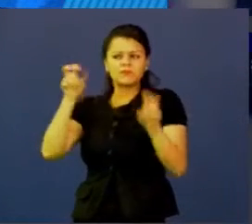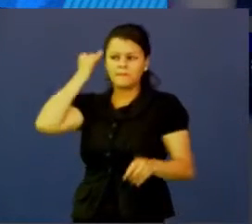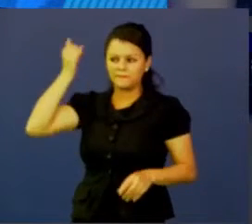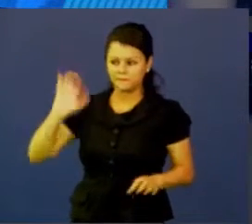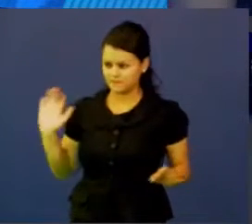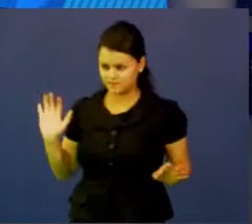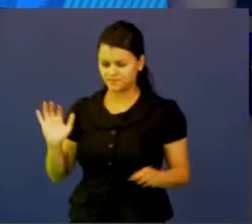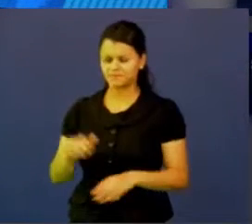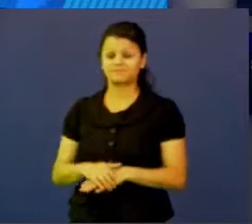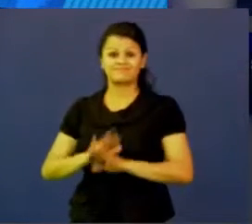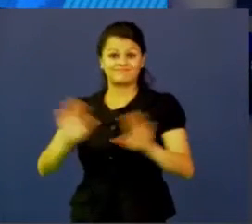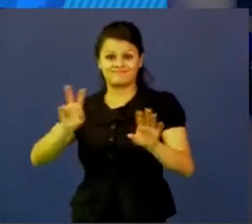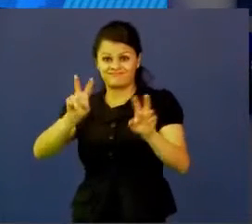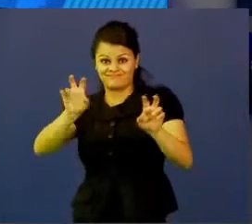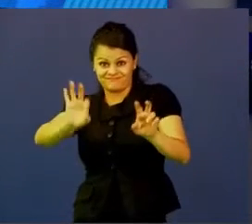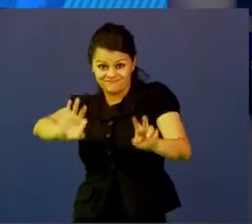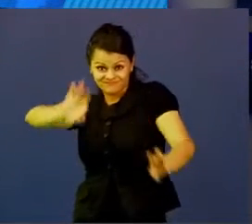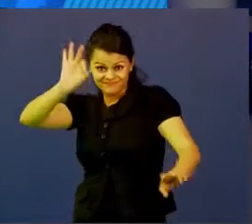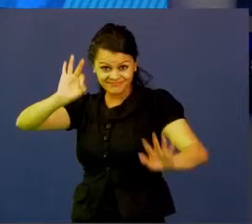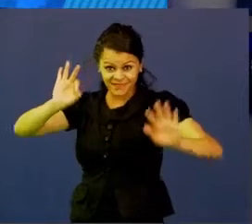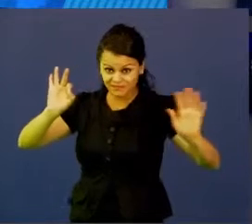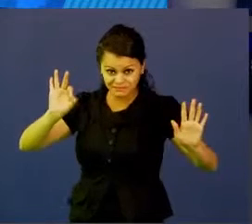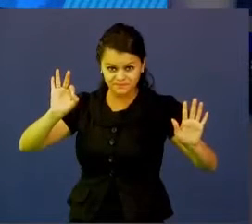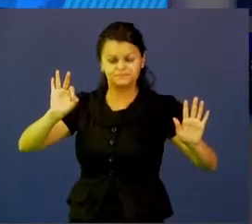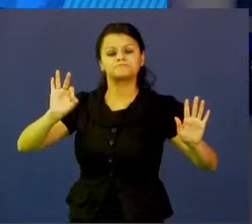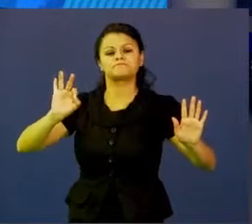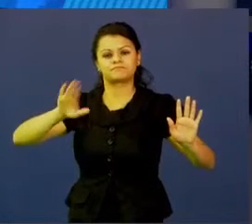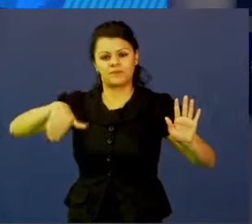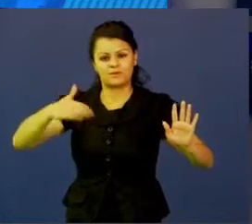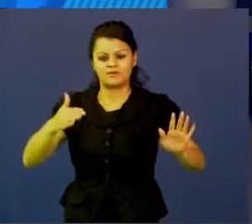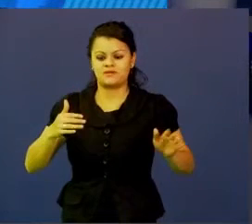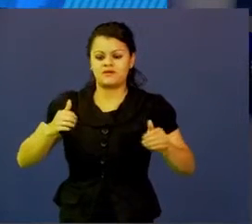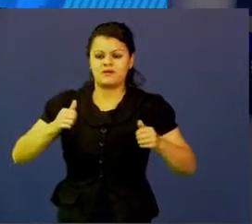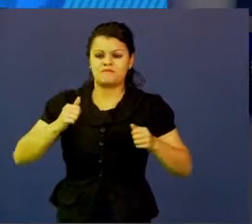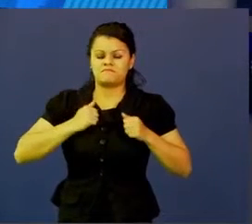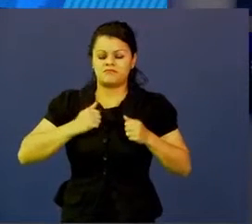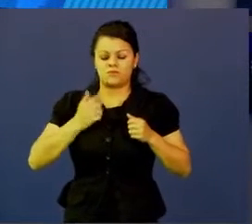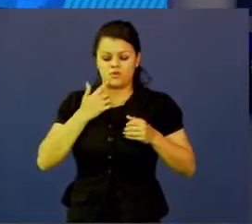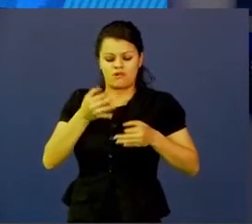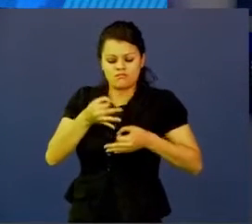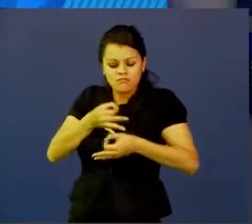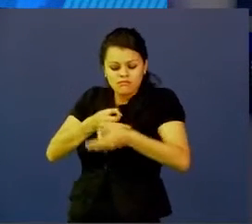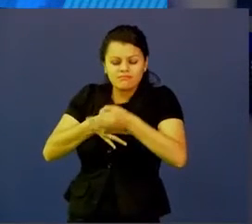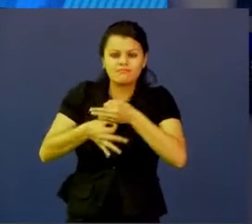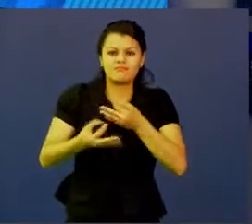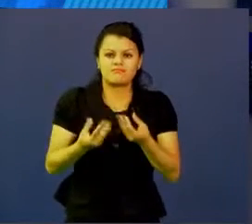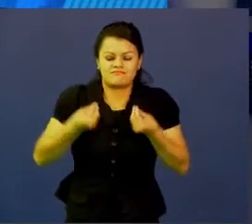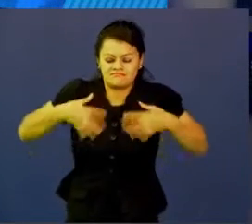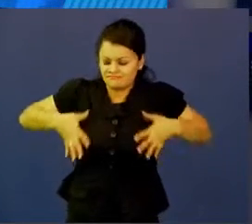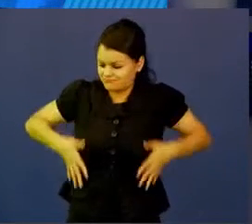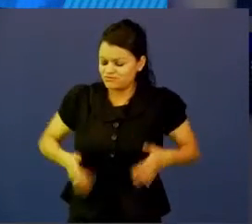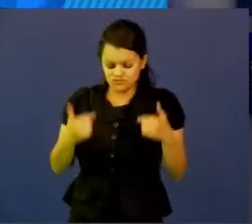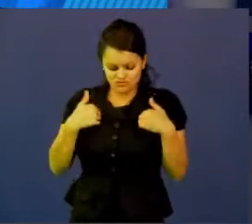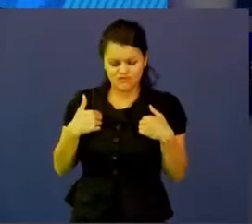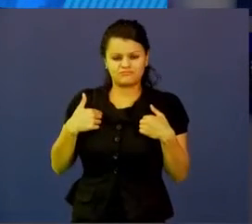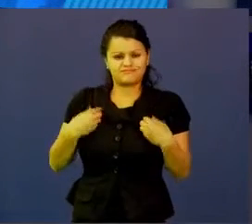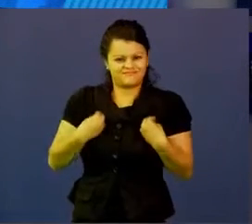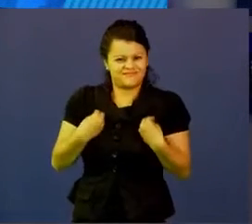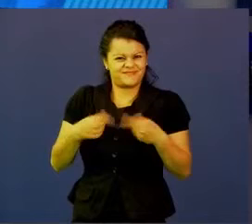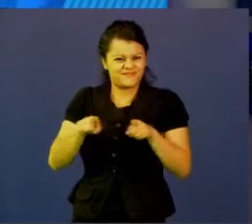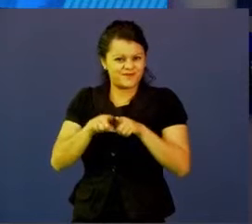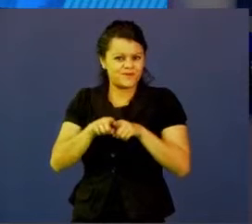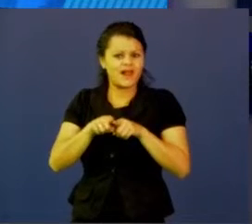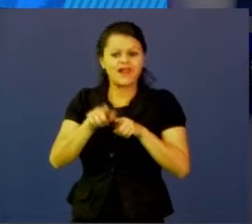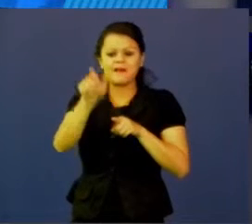Luego que identificamos la temática, nos ponemos en la piel y definimos un usuario, nos ponemos en la piel del usuario, empezamos a